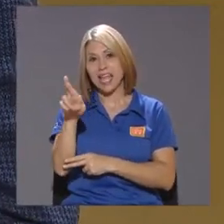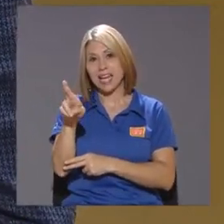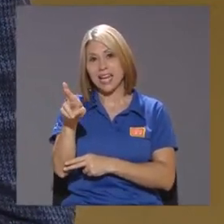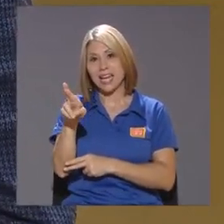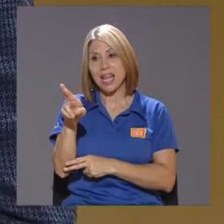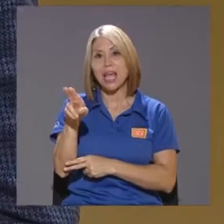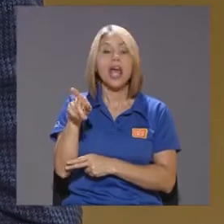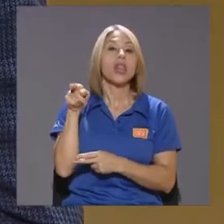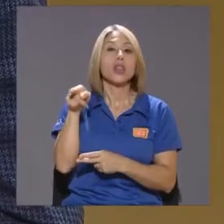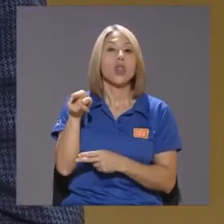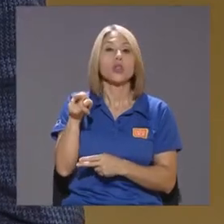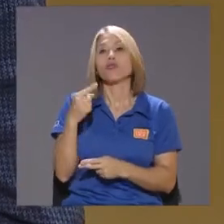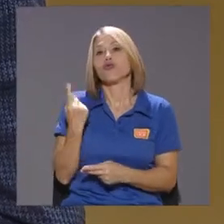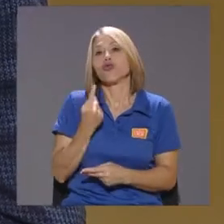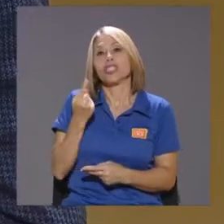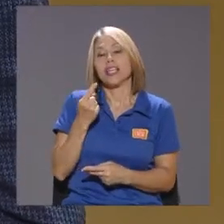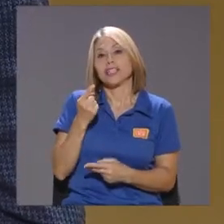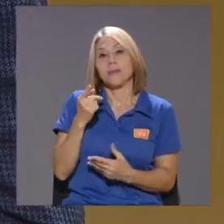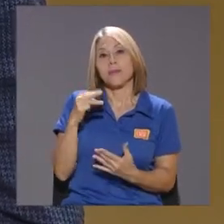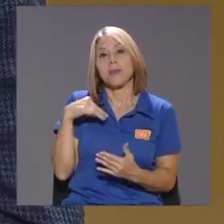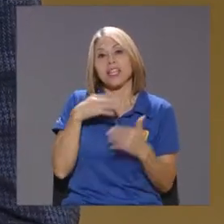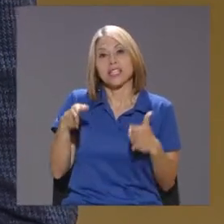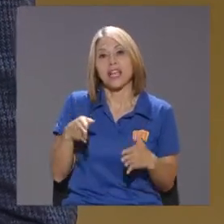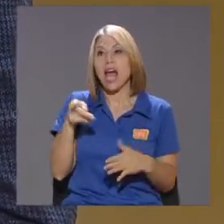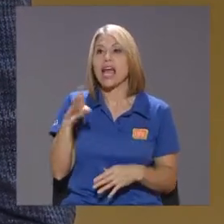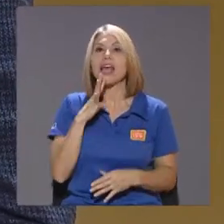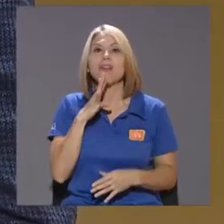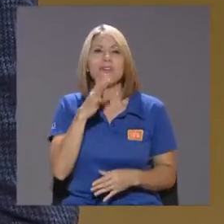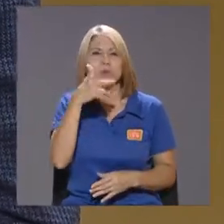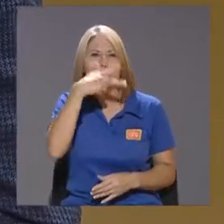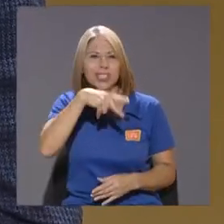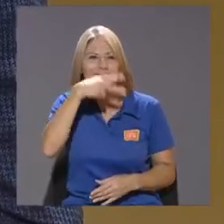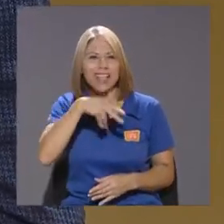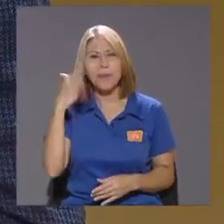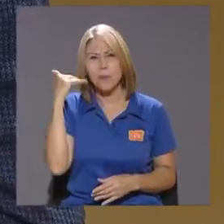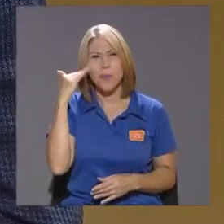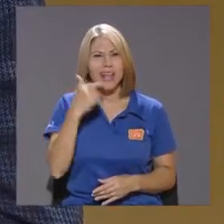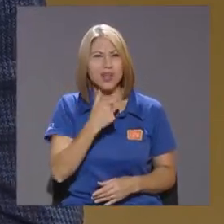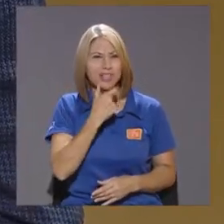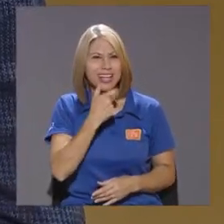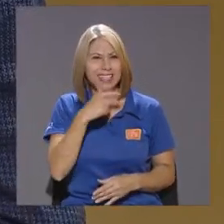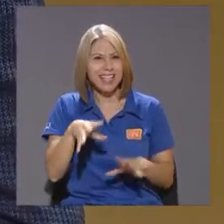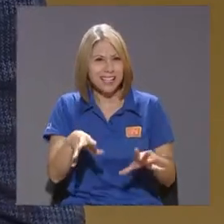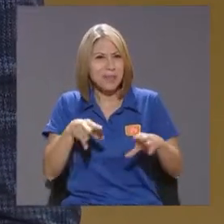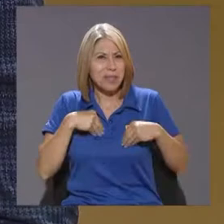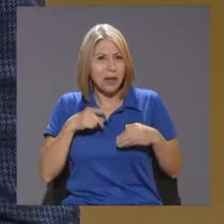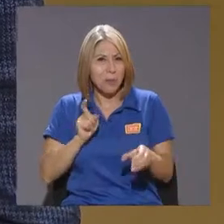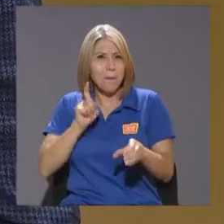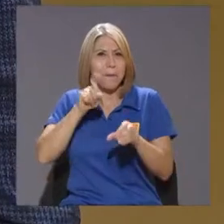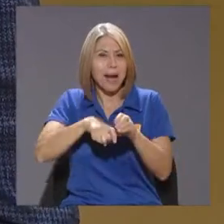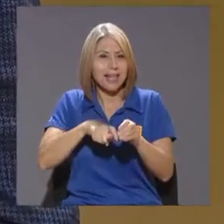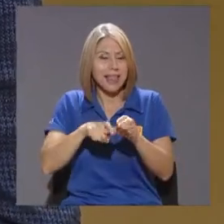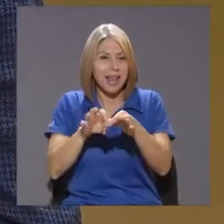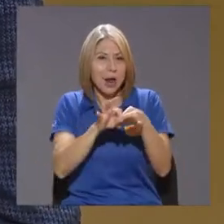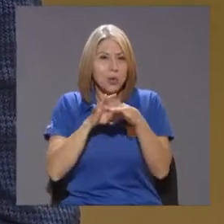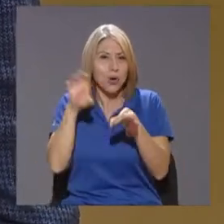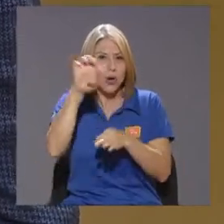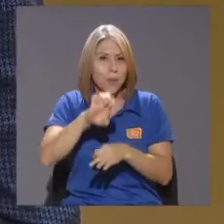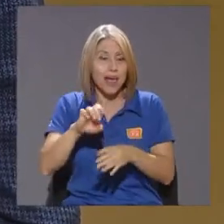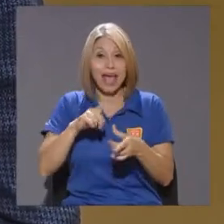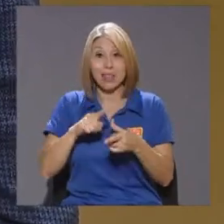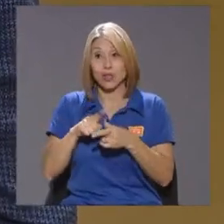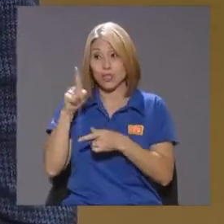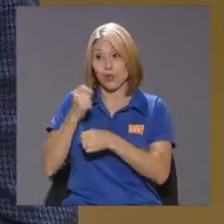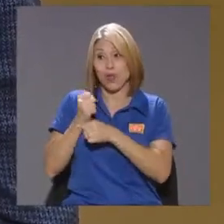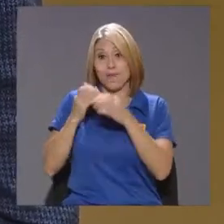Hacían un chiste de por qué los ingleses Habían aceptado ser parte de la Unión Europea Entonces el funcionario de servicio civil